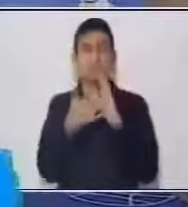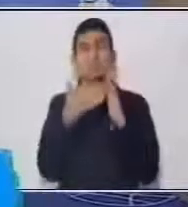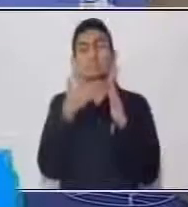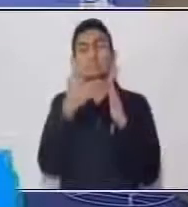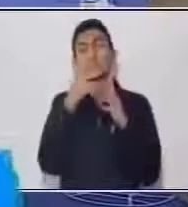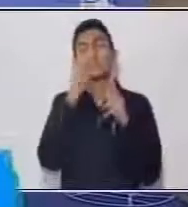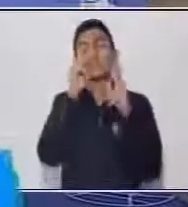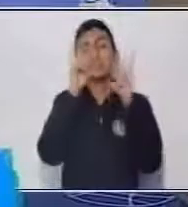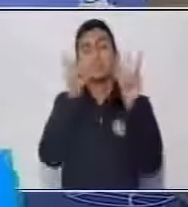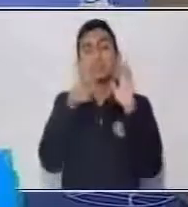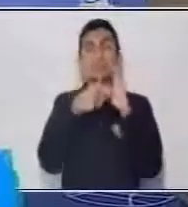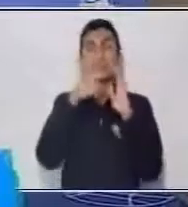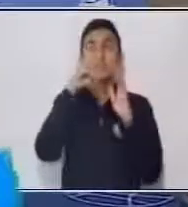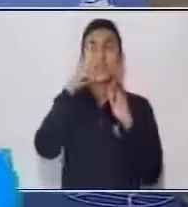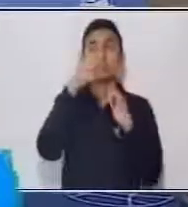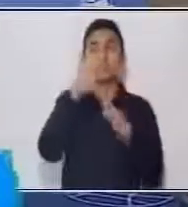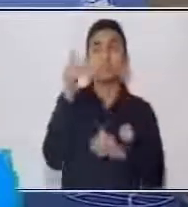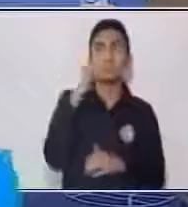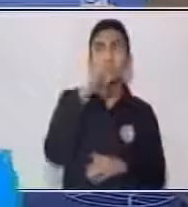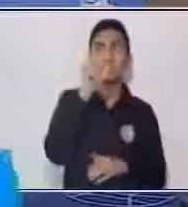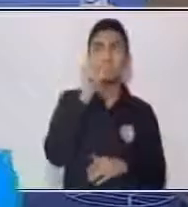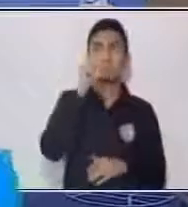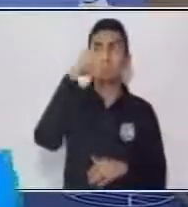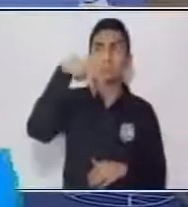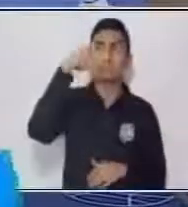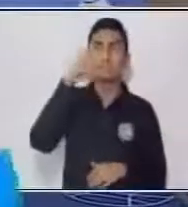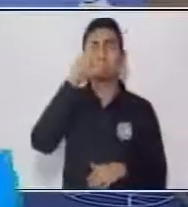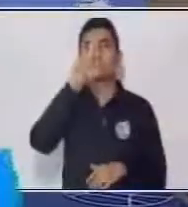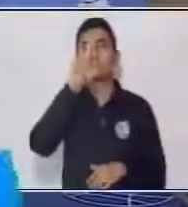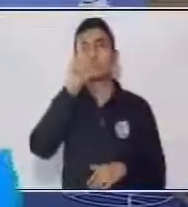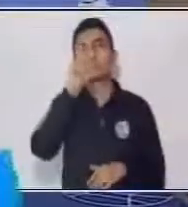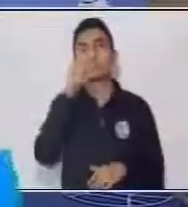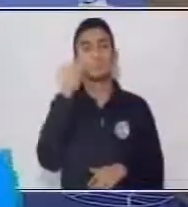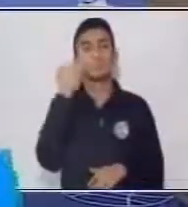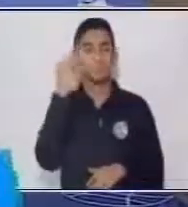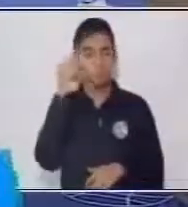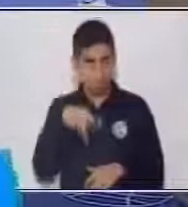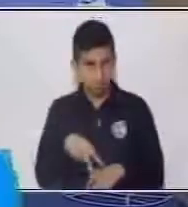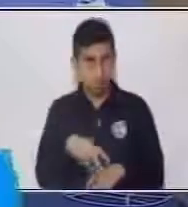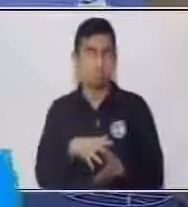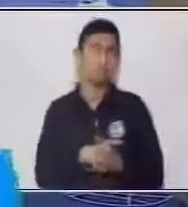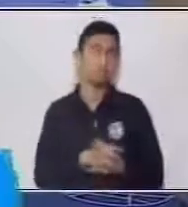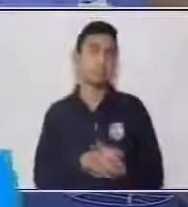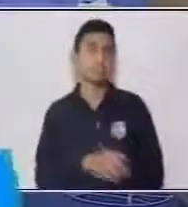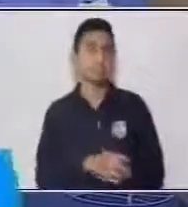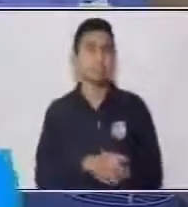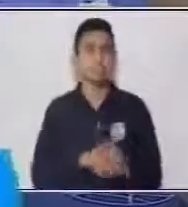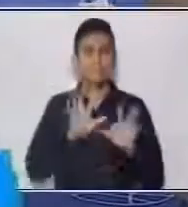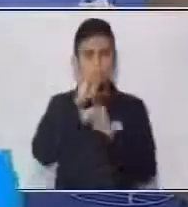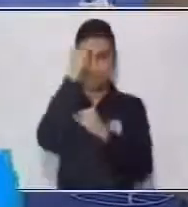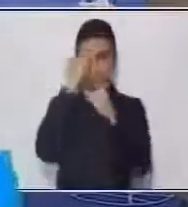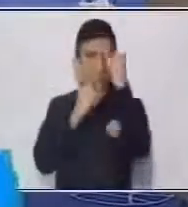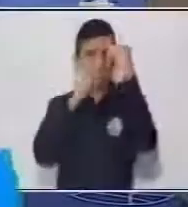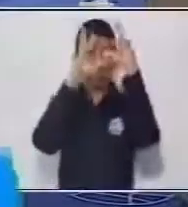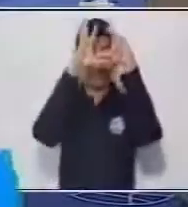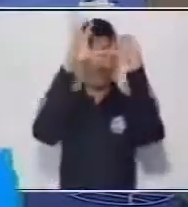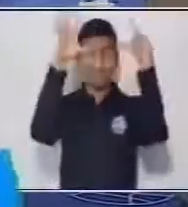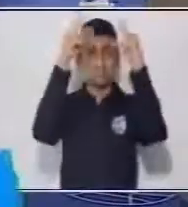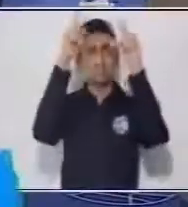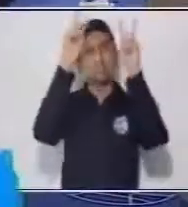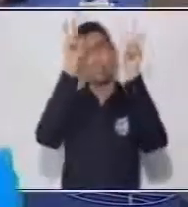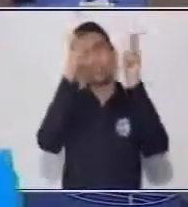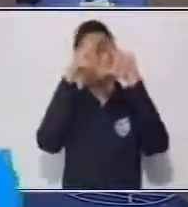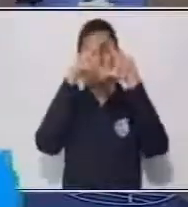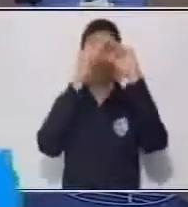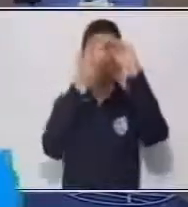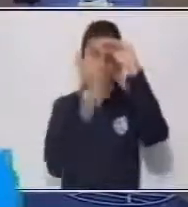es la conclusión. Bueno, ¿qué es la conclusión? ¿Alguien sabe? ¿No? ¿Sí? Bueno, igual les voy